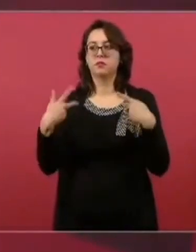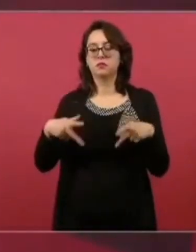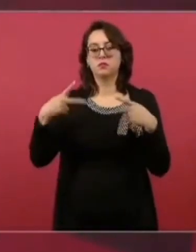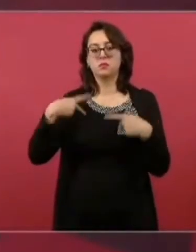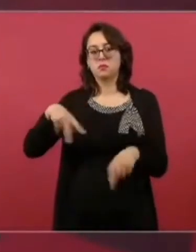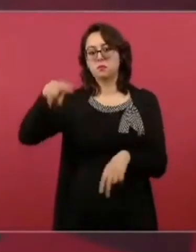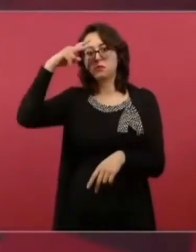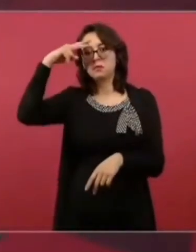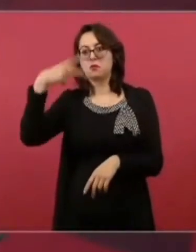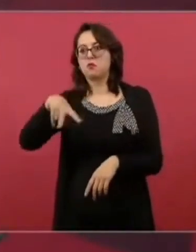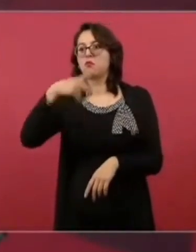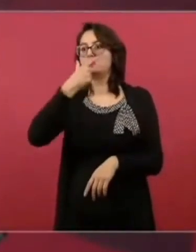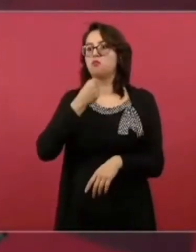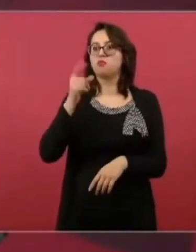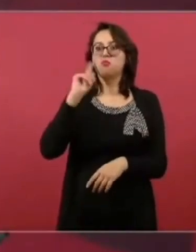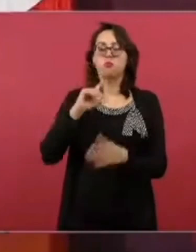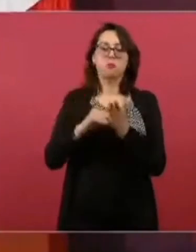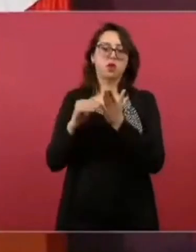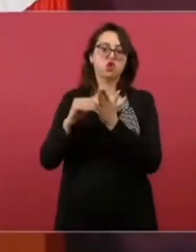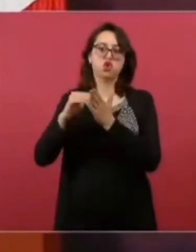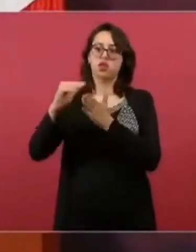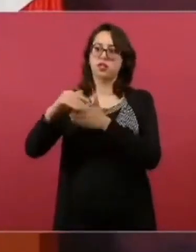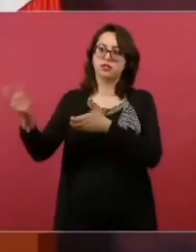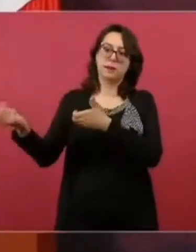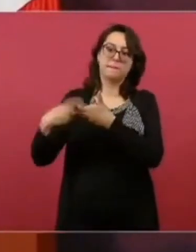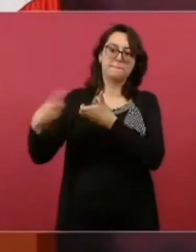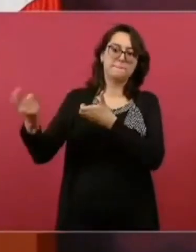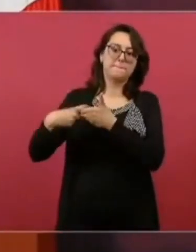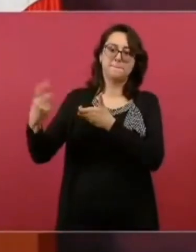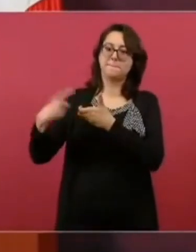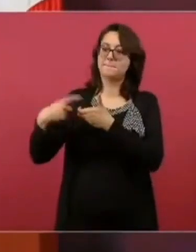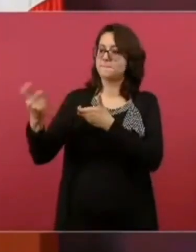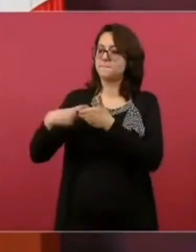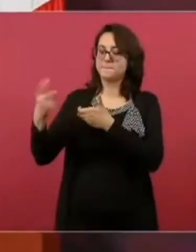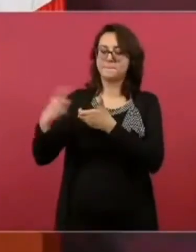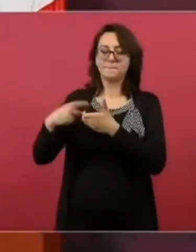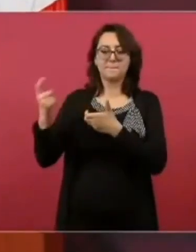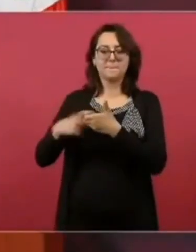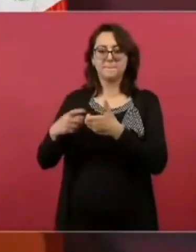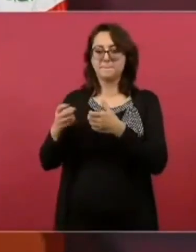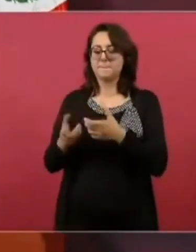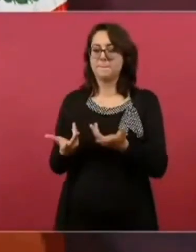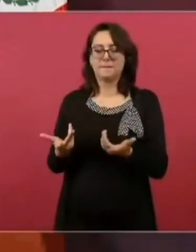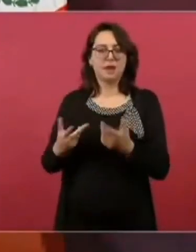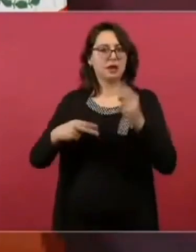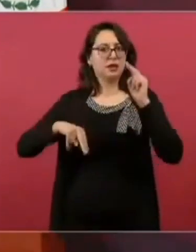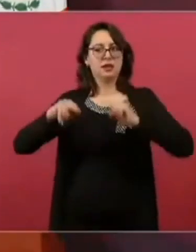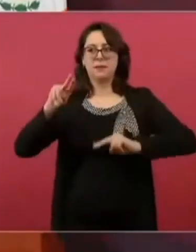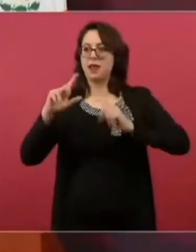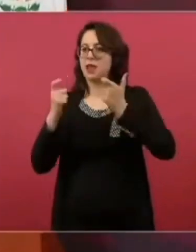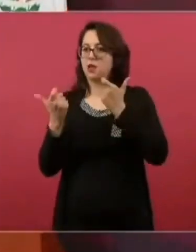mexicanos, mujeres y hombres, de todas las clases sociales, de todas las religiones.